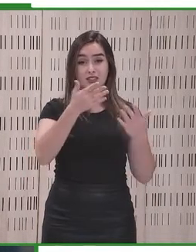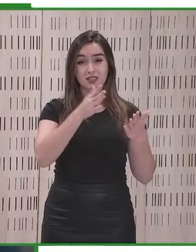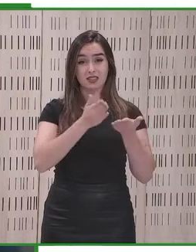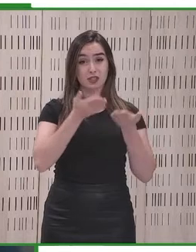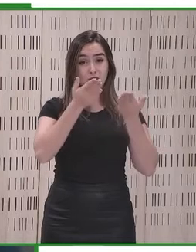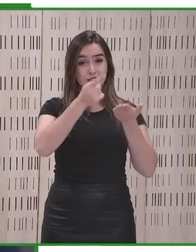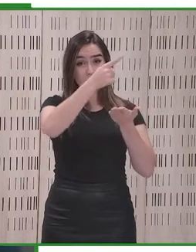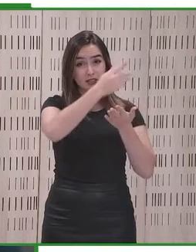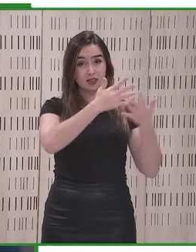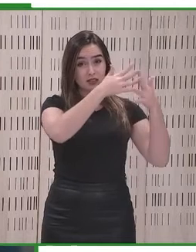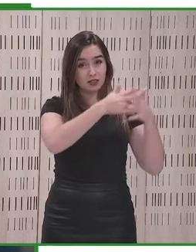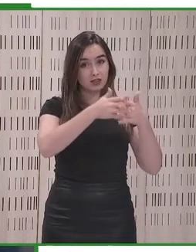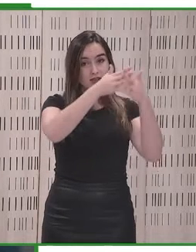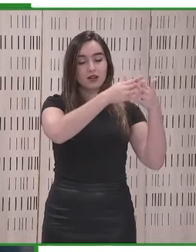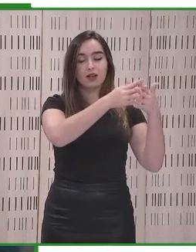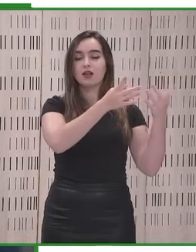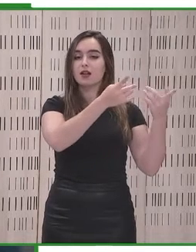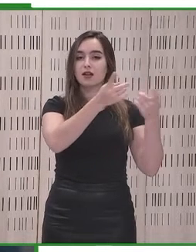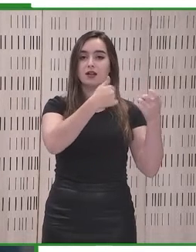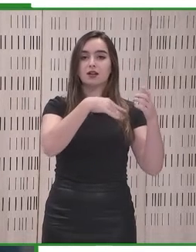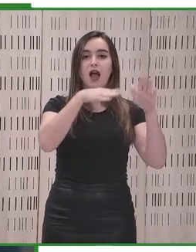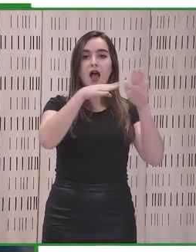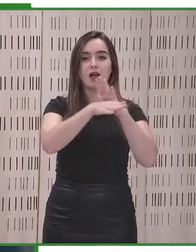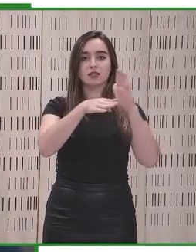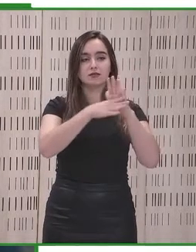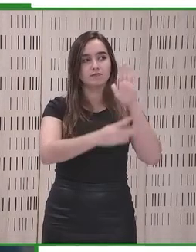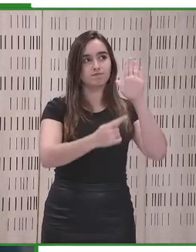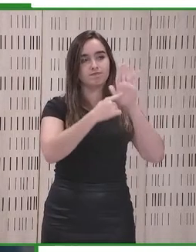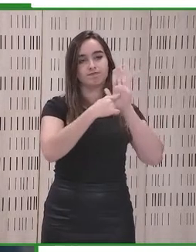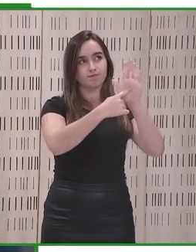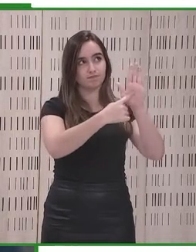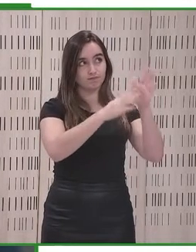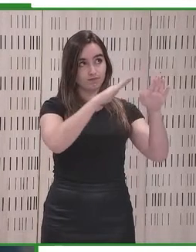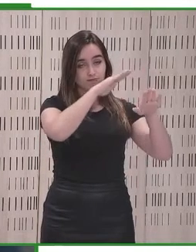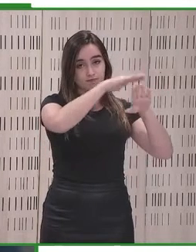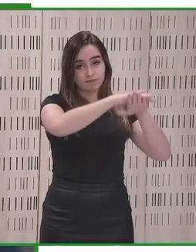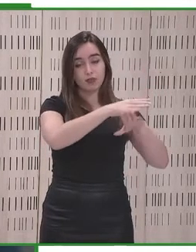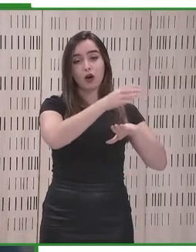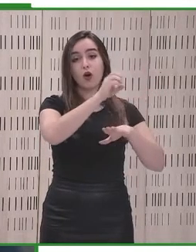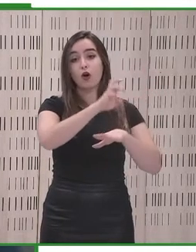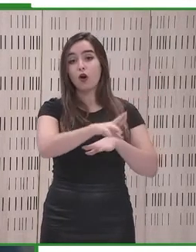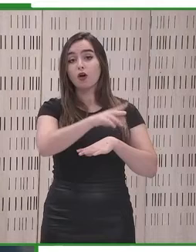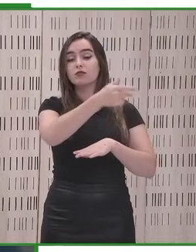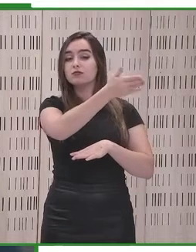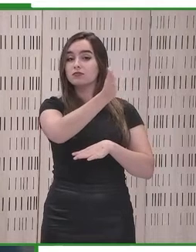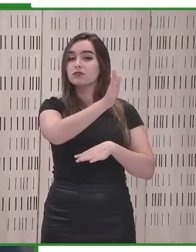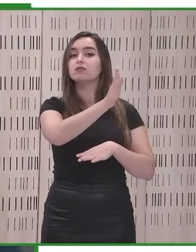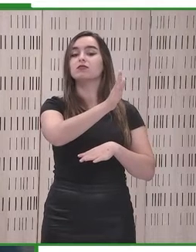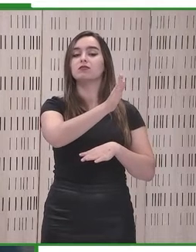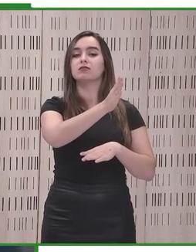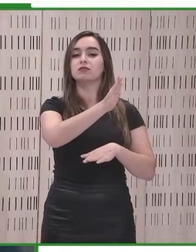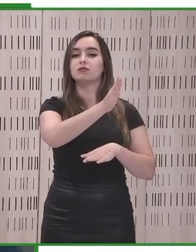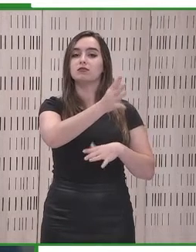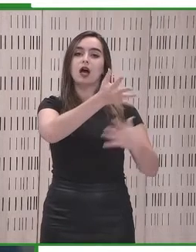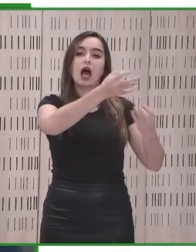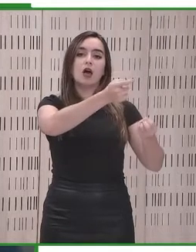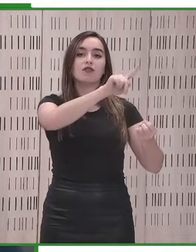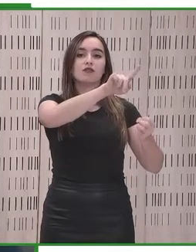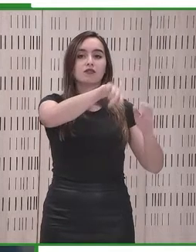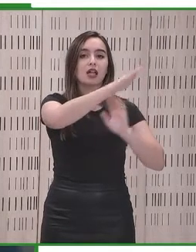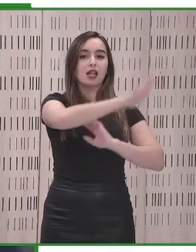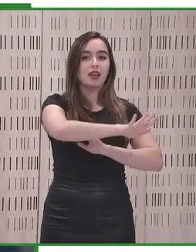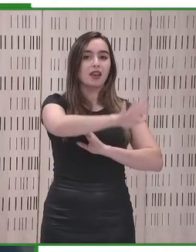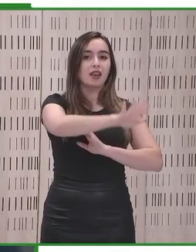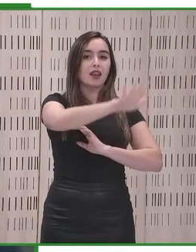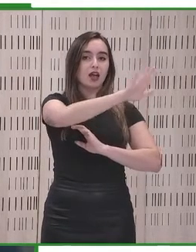ciertos espacios deben ser